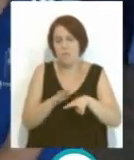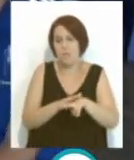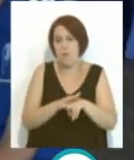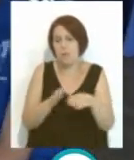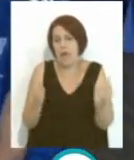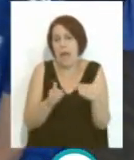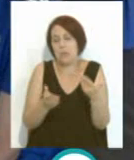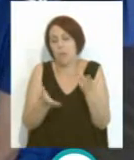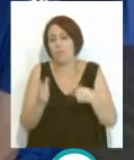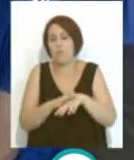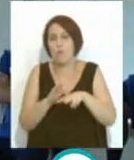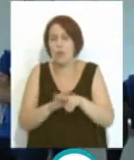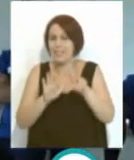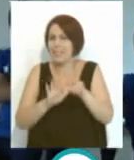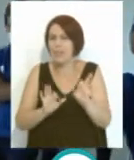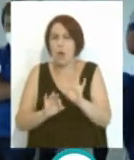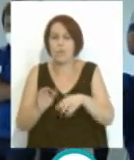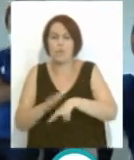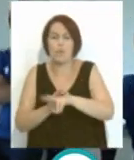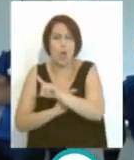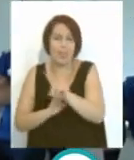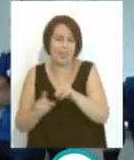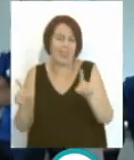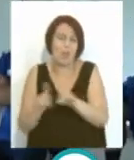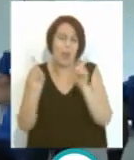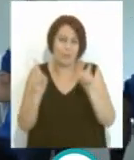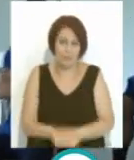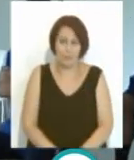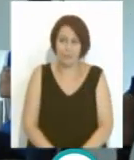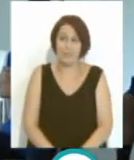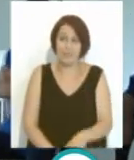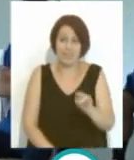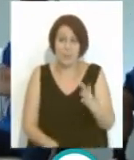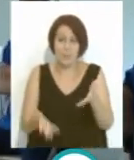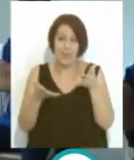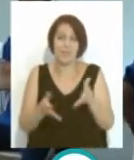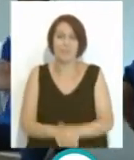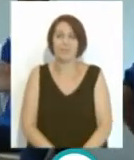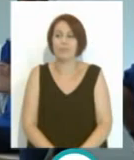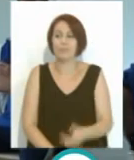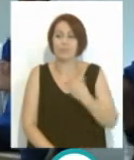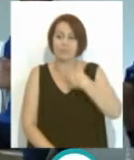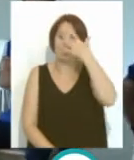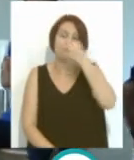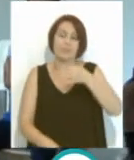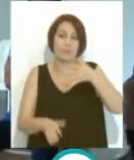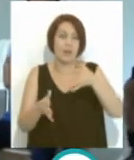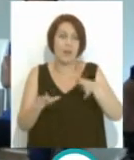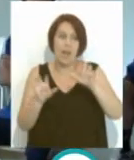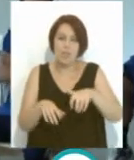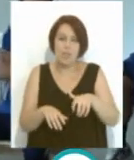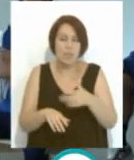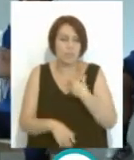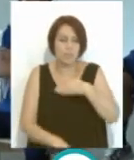Sala, al Fútbol 7 o al Fútbol 11. Le encanta y aparte, el Cádiz ha tenido un grandísimo gesto